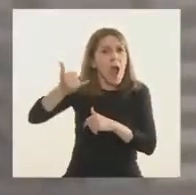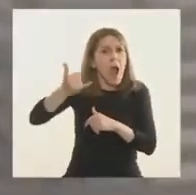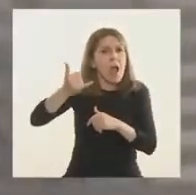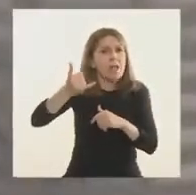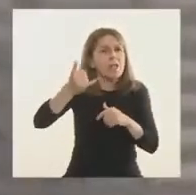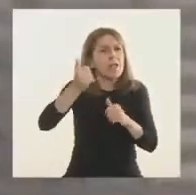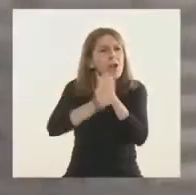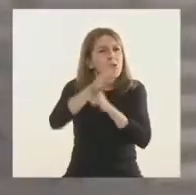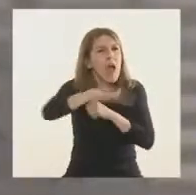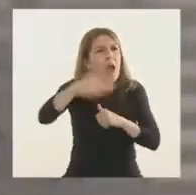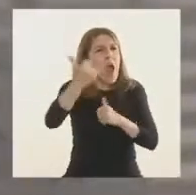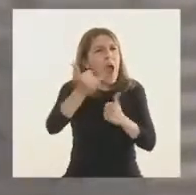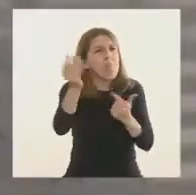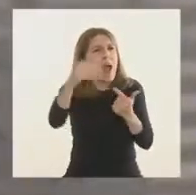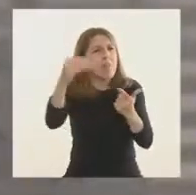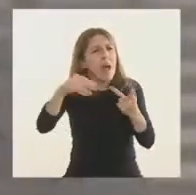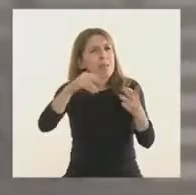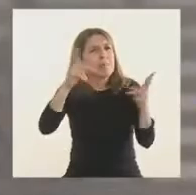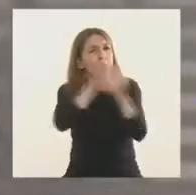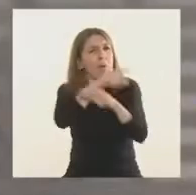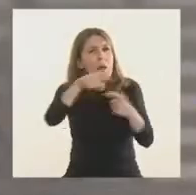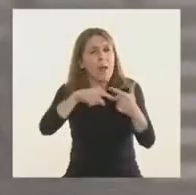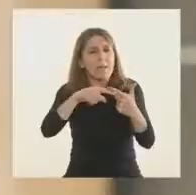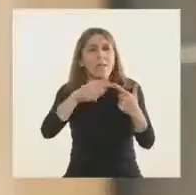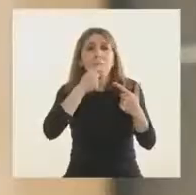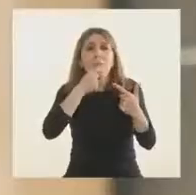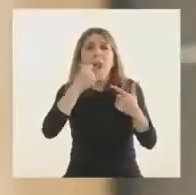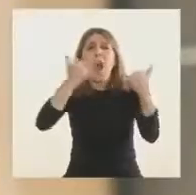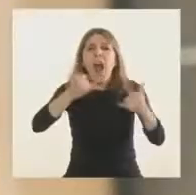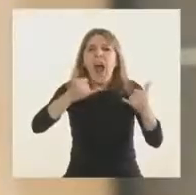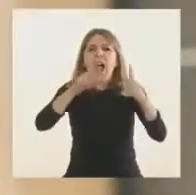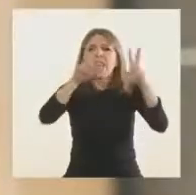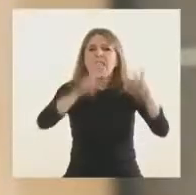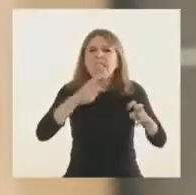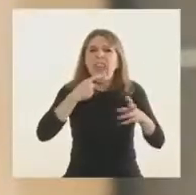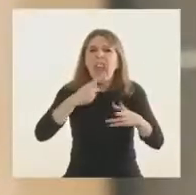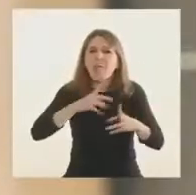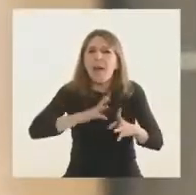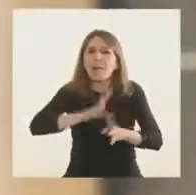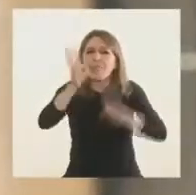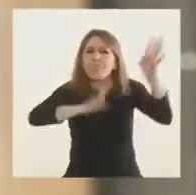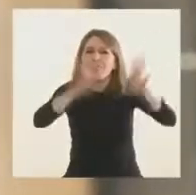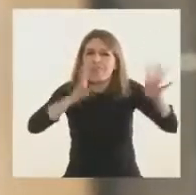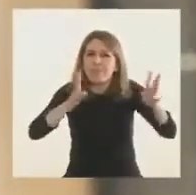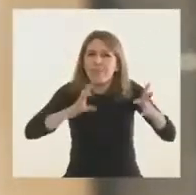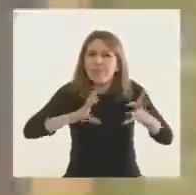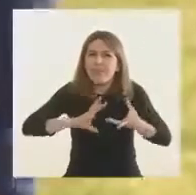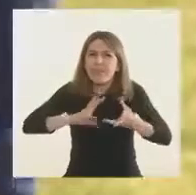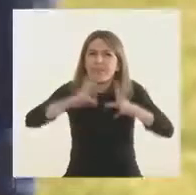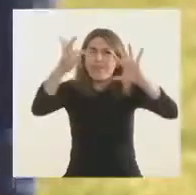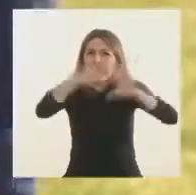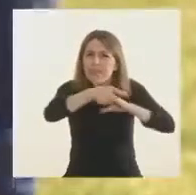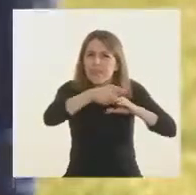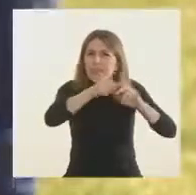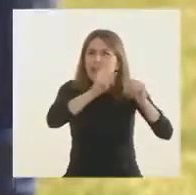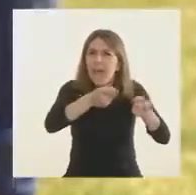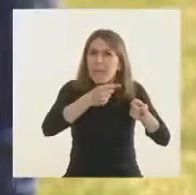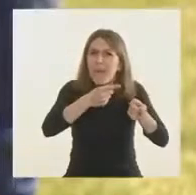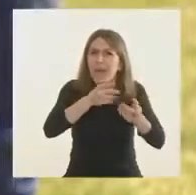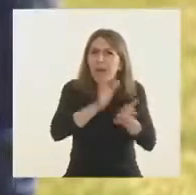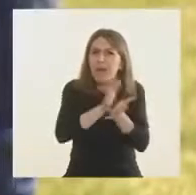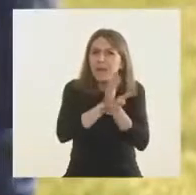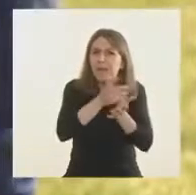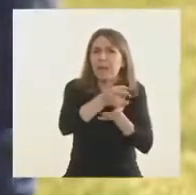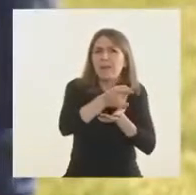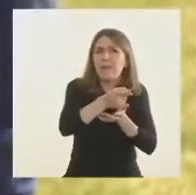otros problemas. Tiene el problema de los humedales, que los escucho perfectamente reclamar. Y ese problema de los